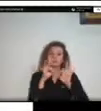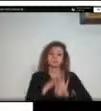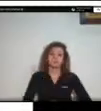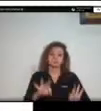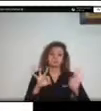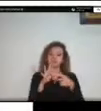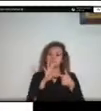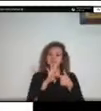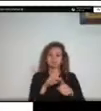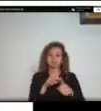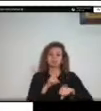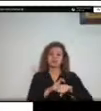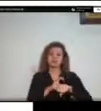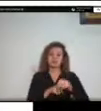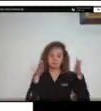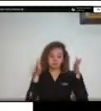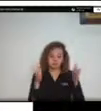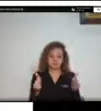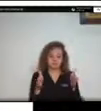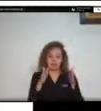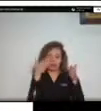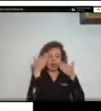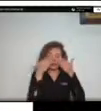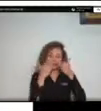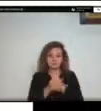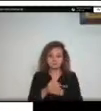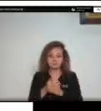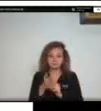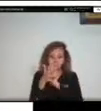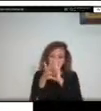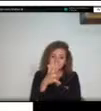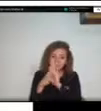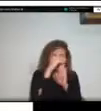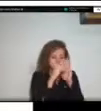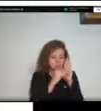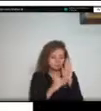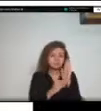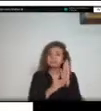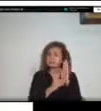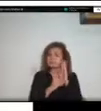de tiempo vemos que los reportes se hacen muy escasos